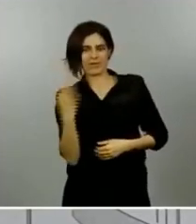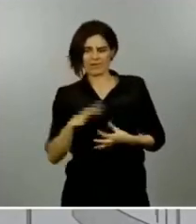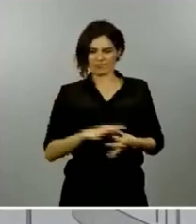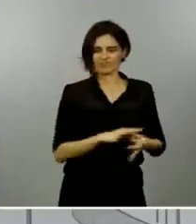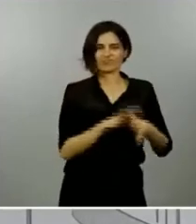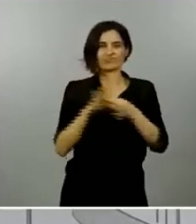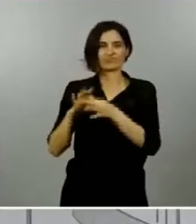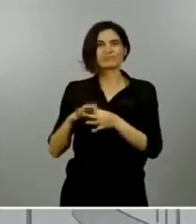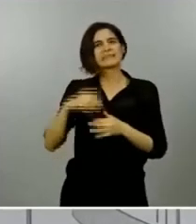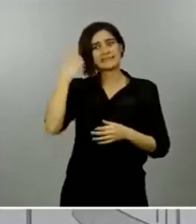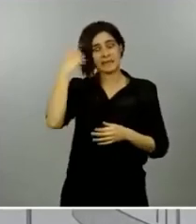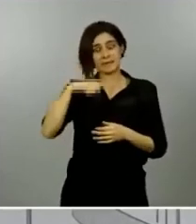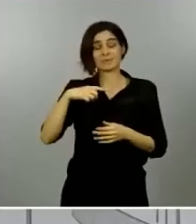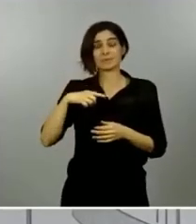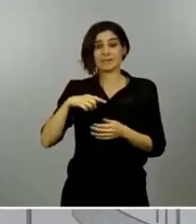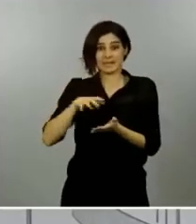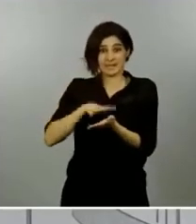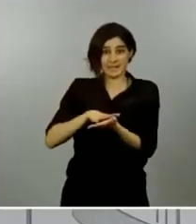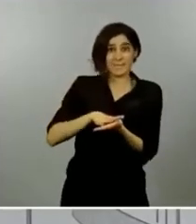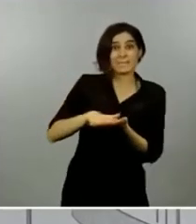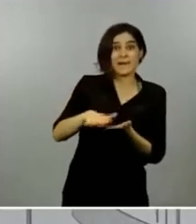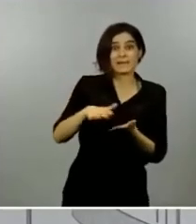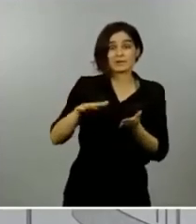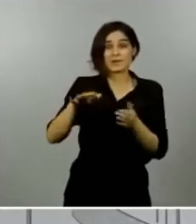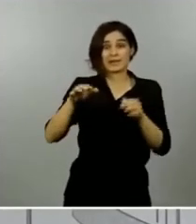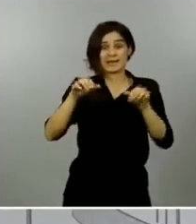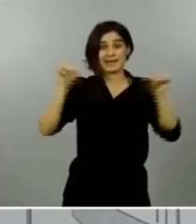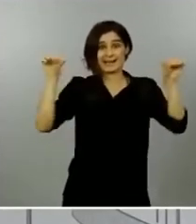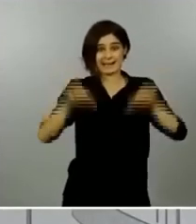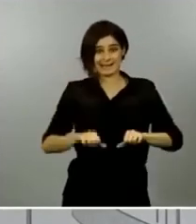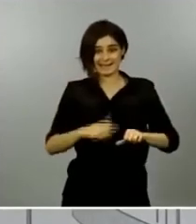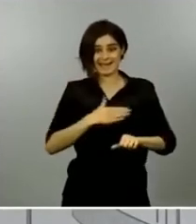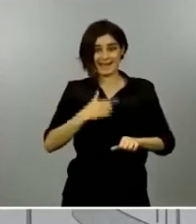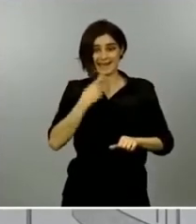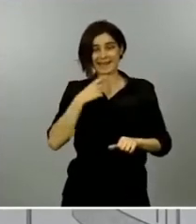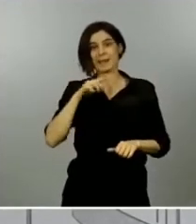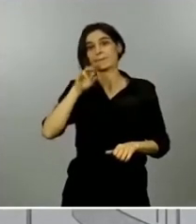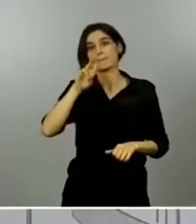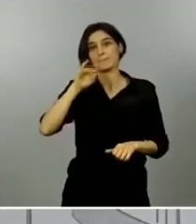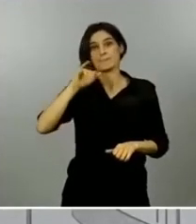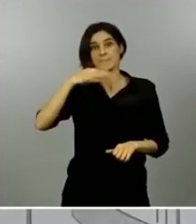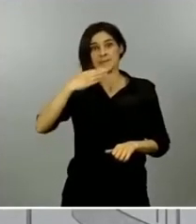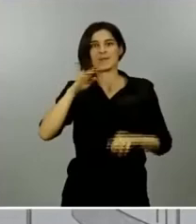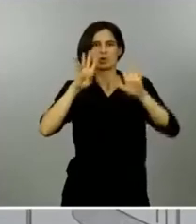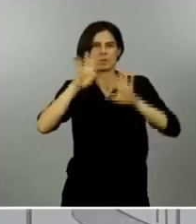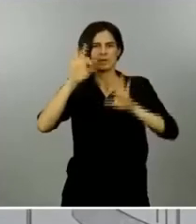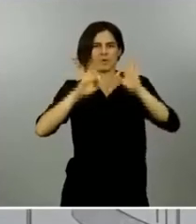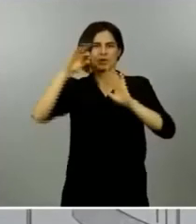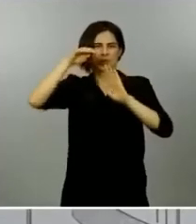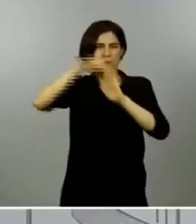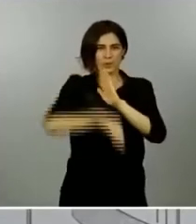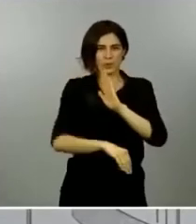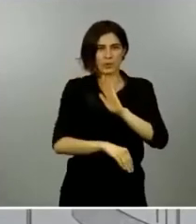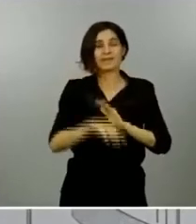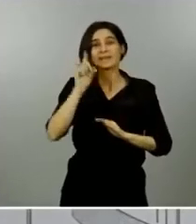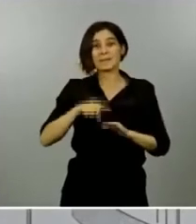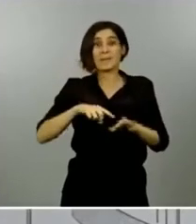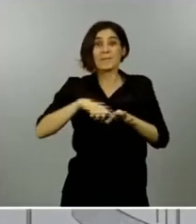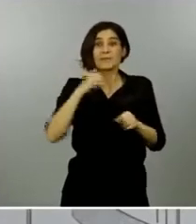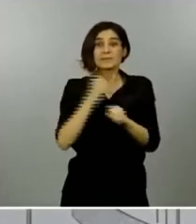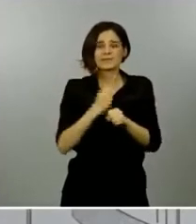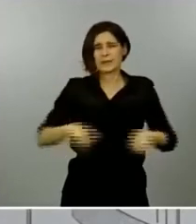reducir este año más de un 9% nuestra capacidad productiva y cientos de miles de puestos de trabajo que se van a destruir.